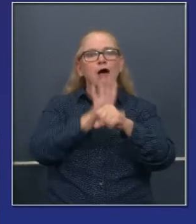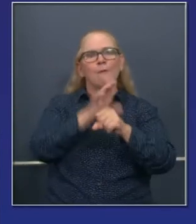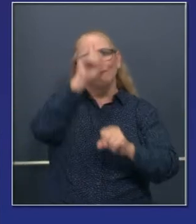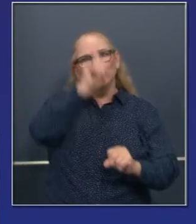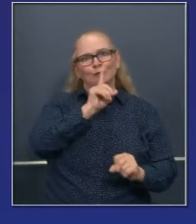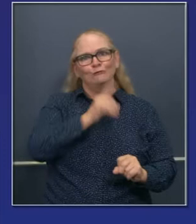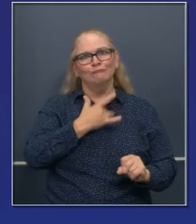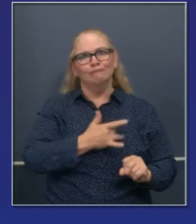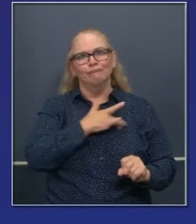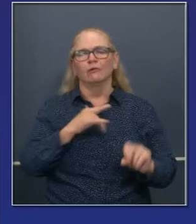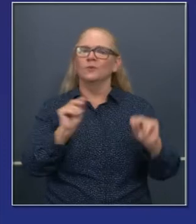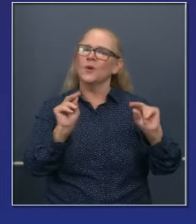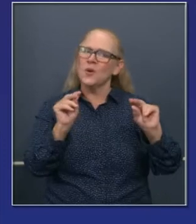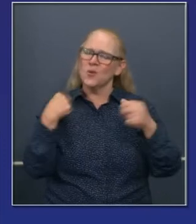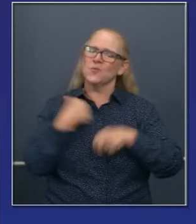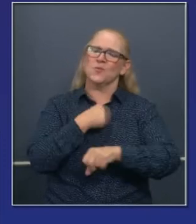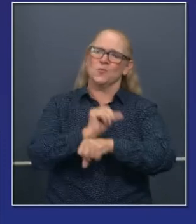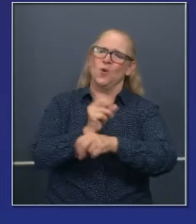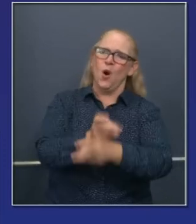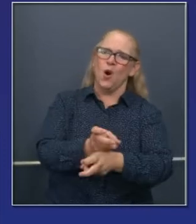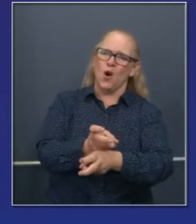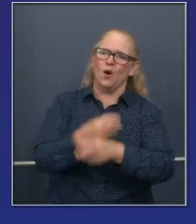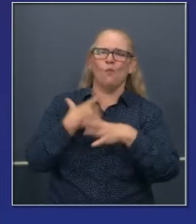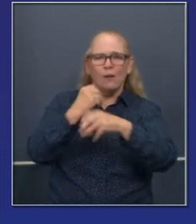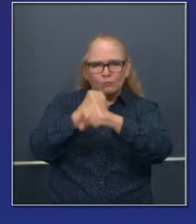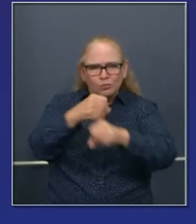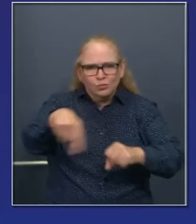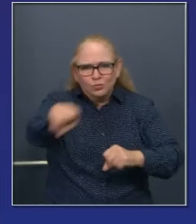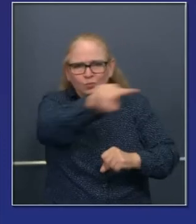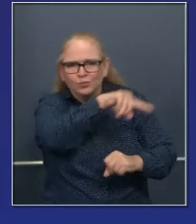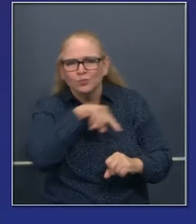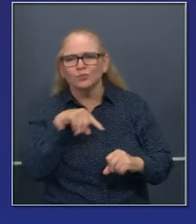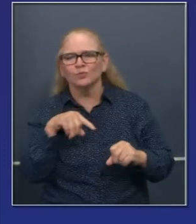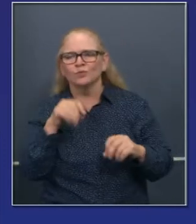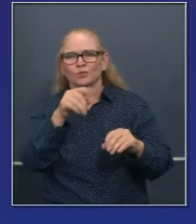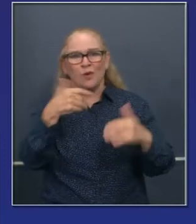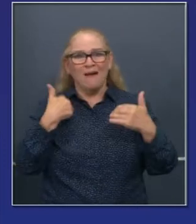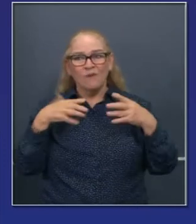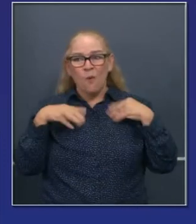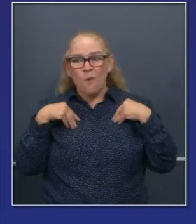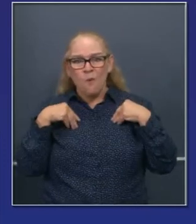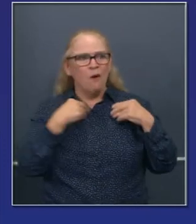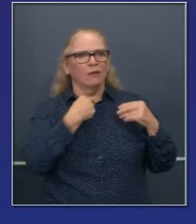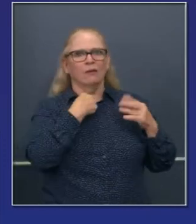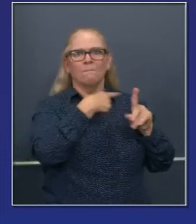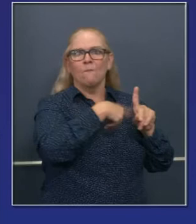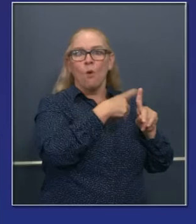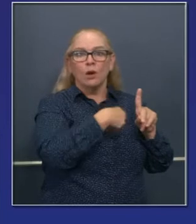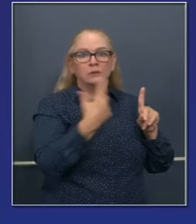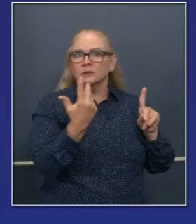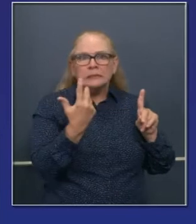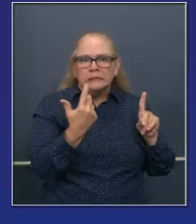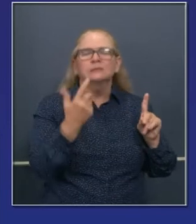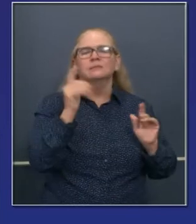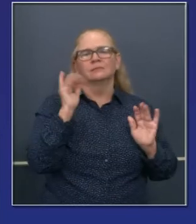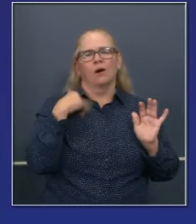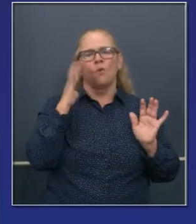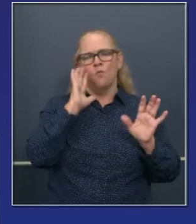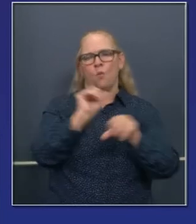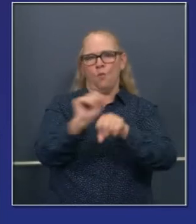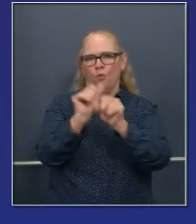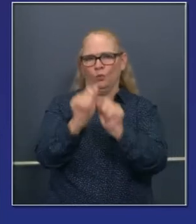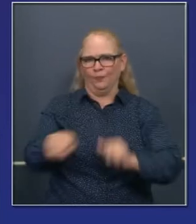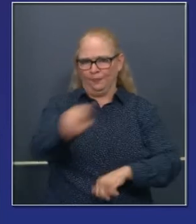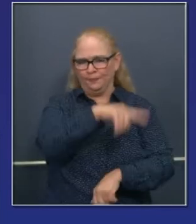ahorita, pero estamos tratando de hacer lo posible para extender esos beneficios y ese apoyo. Nadie ha tenido más apoyo que la legislatura de